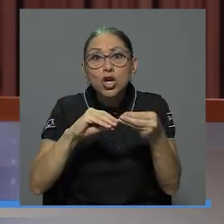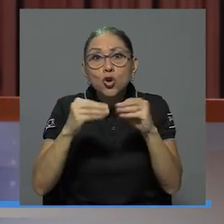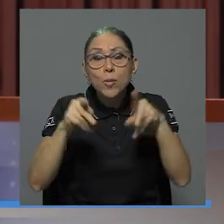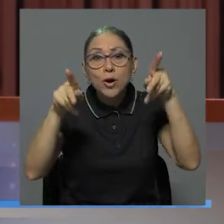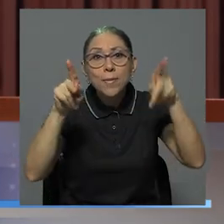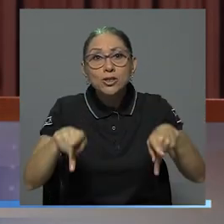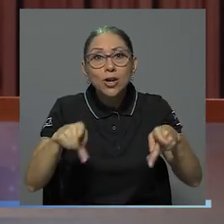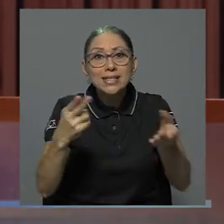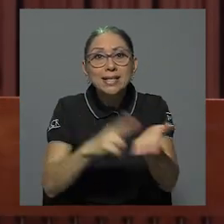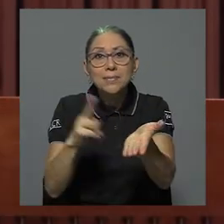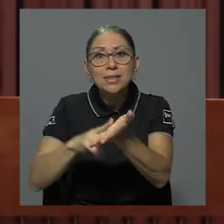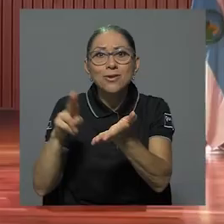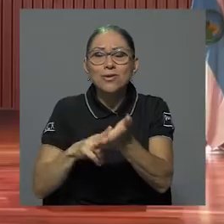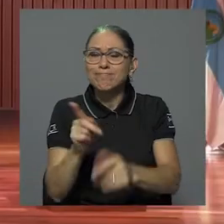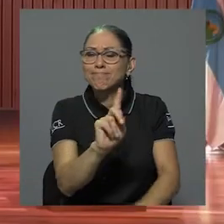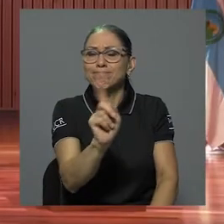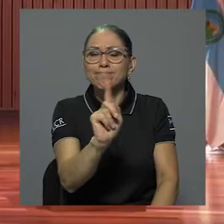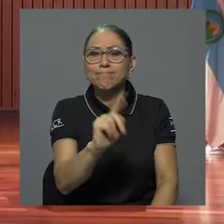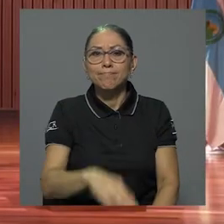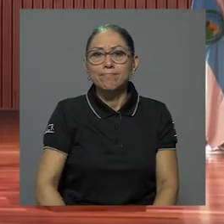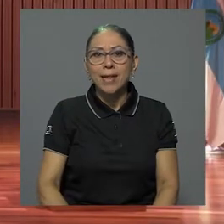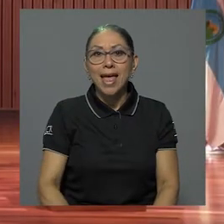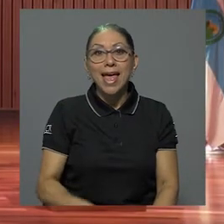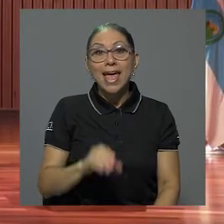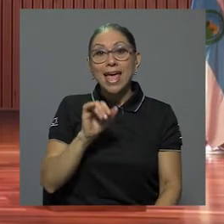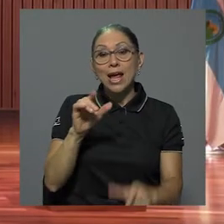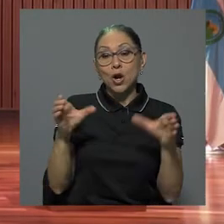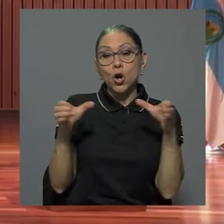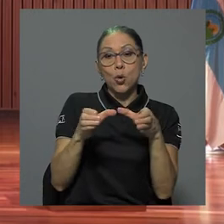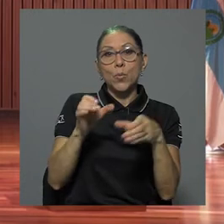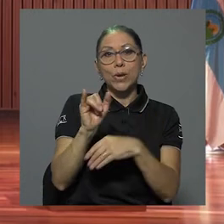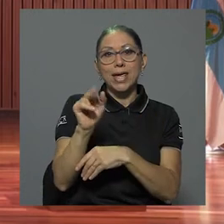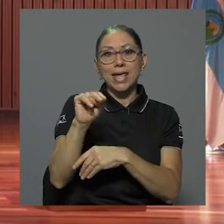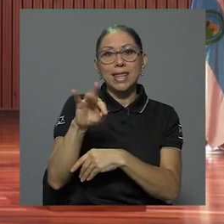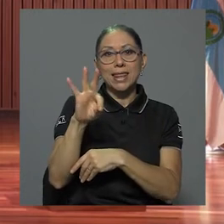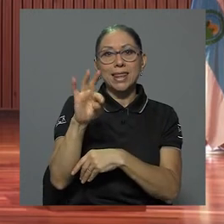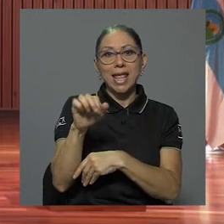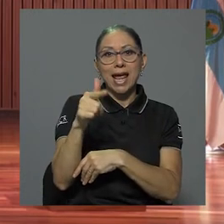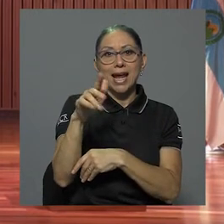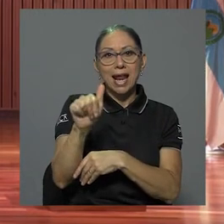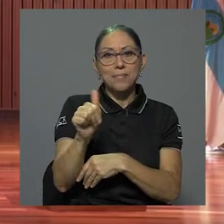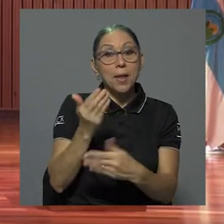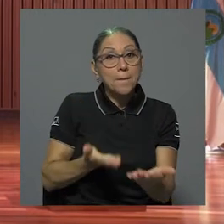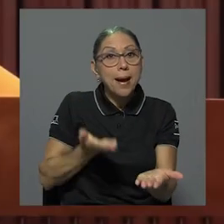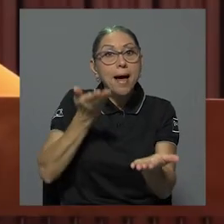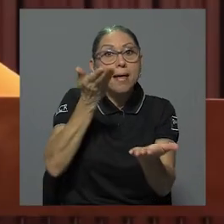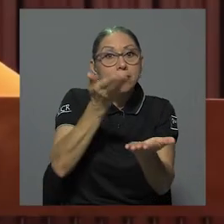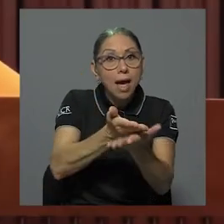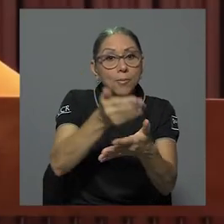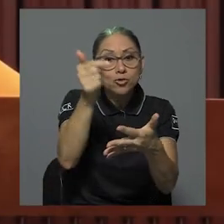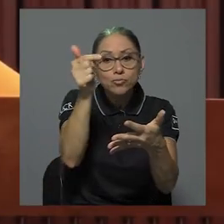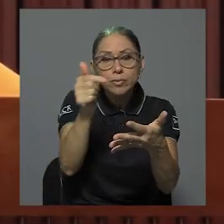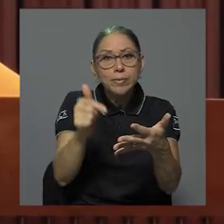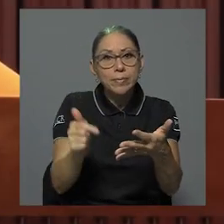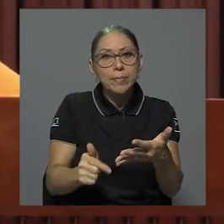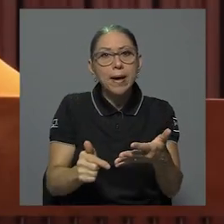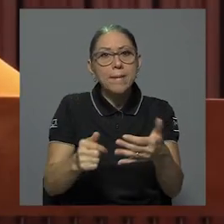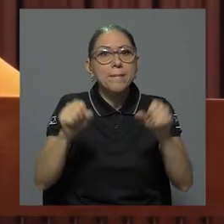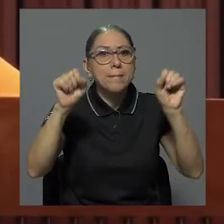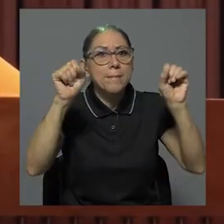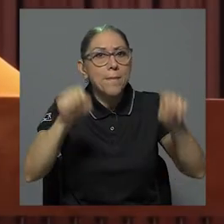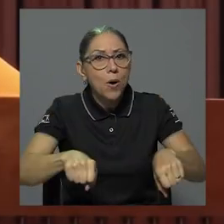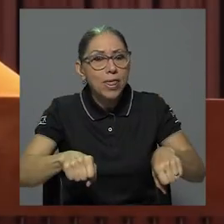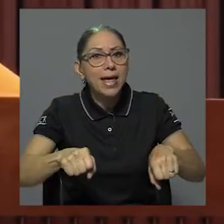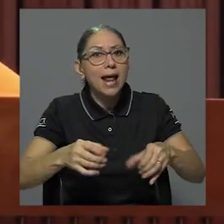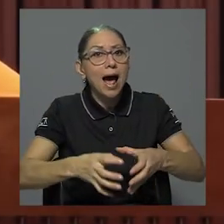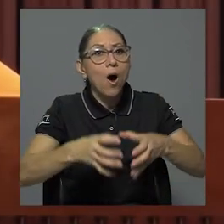posibilidad. Por lo tanto desde Integra planteamos diferentes propuestas para poder aumentar